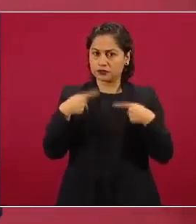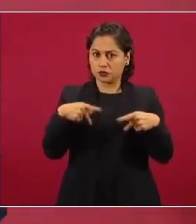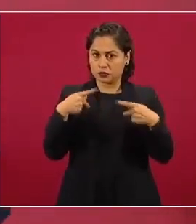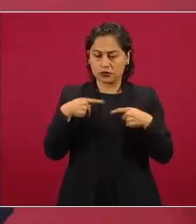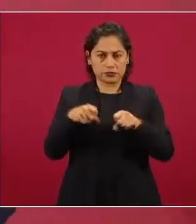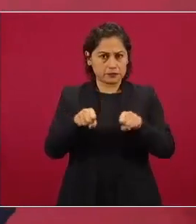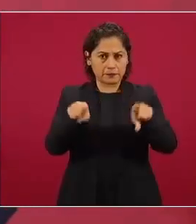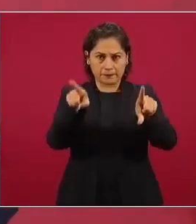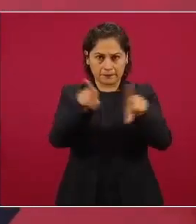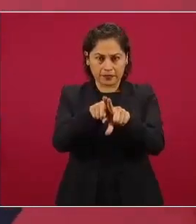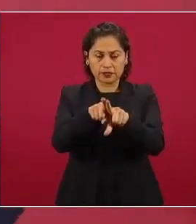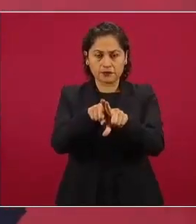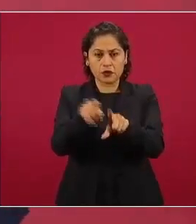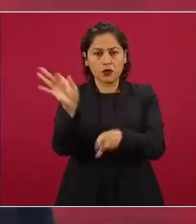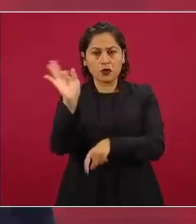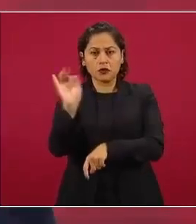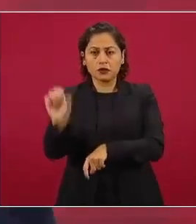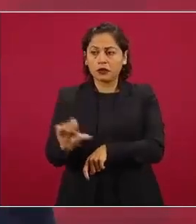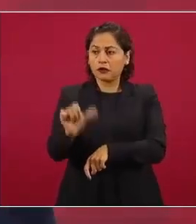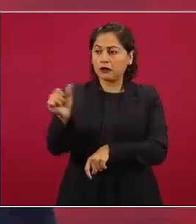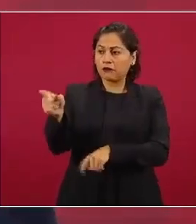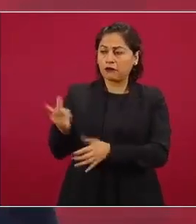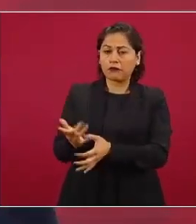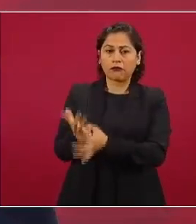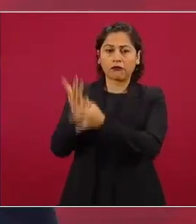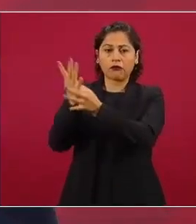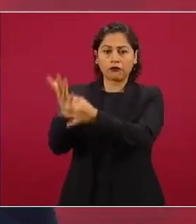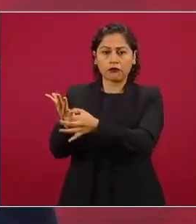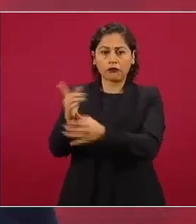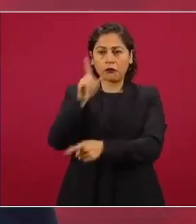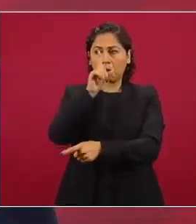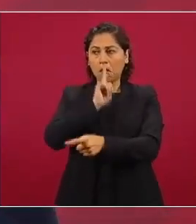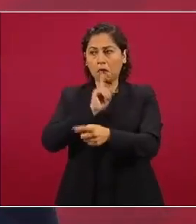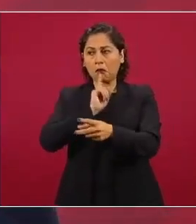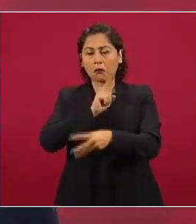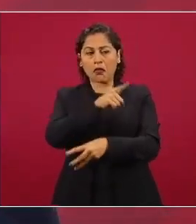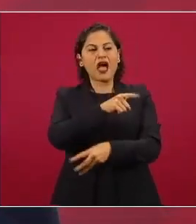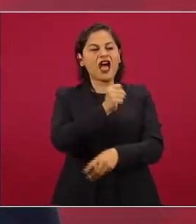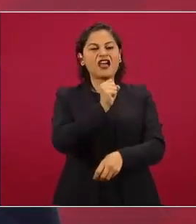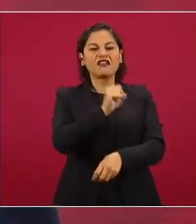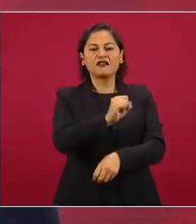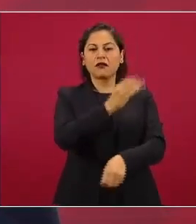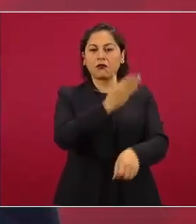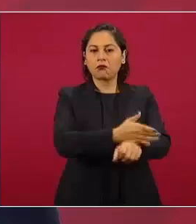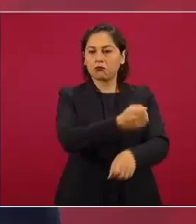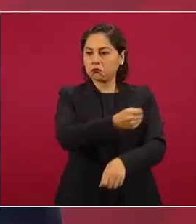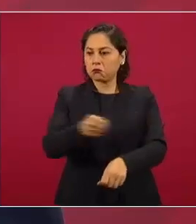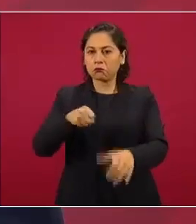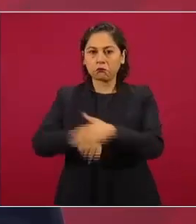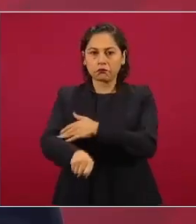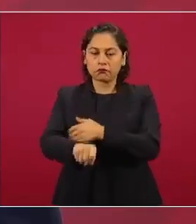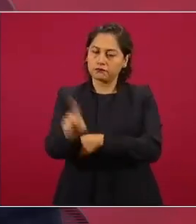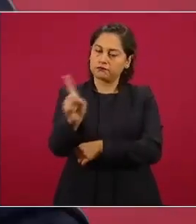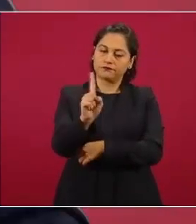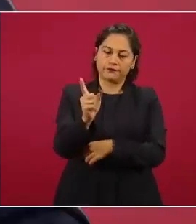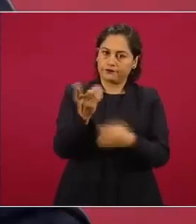víctima de una injusticia desde luego